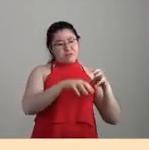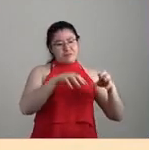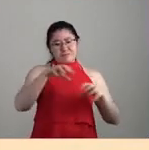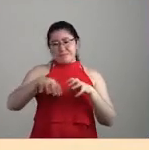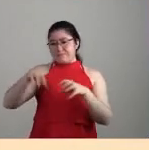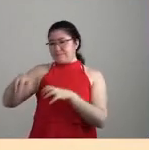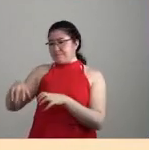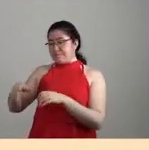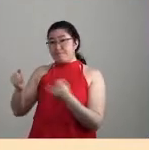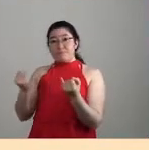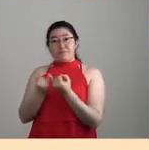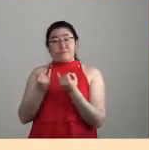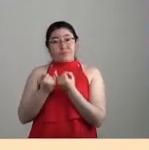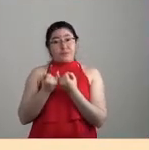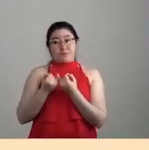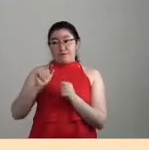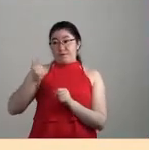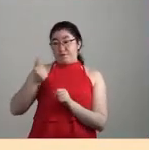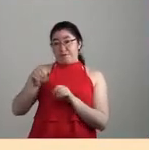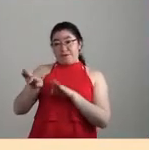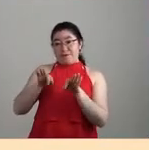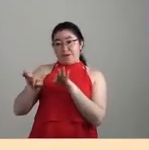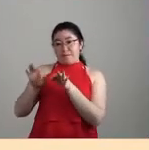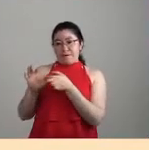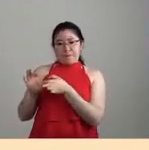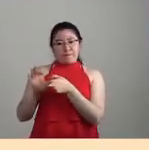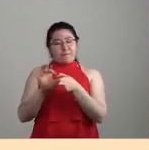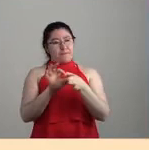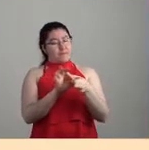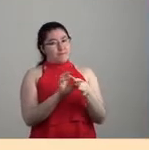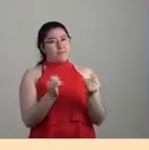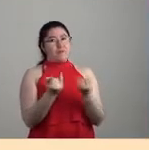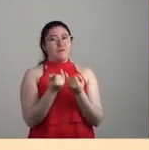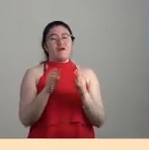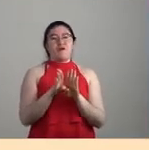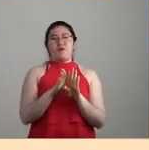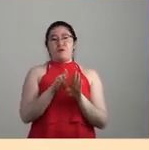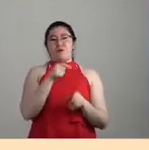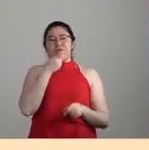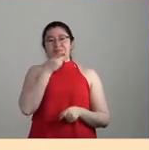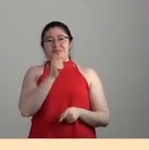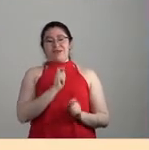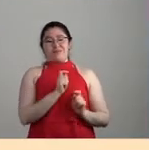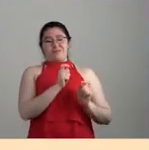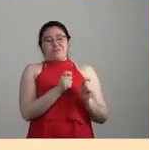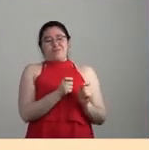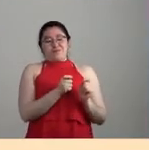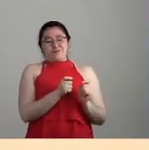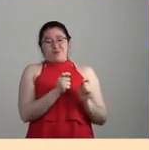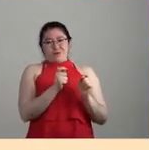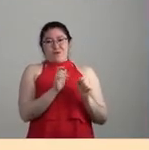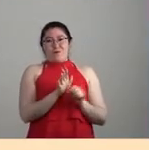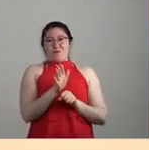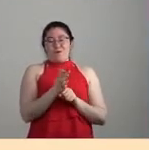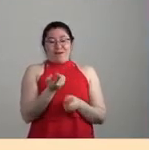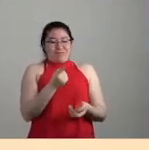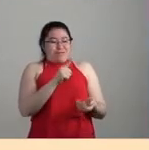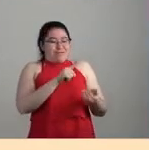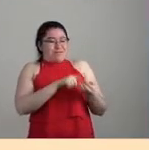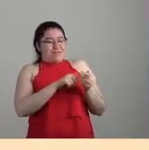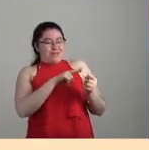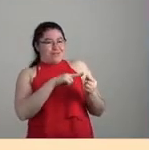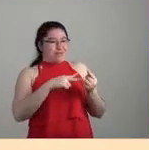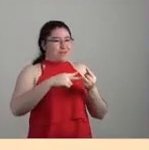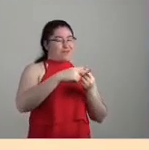ir dialogando con otros trabajos que aunque no se perciban o no se autodenominen como parte de la perspectiva